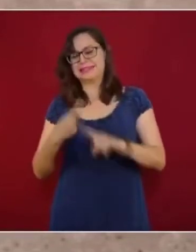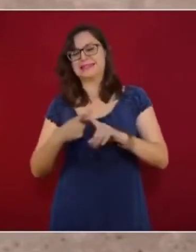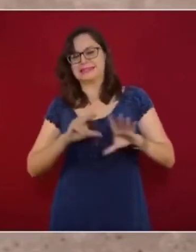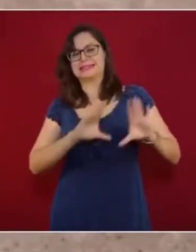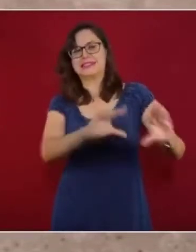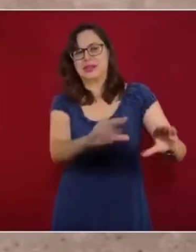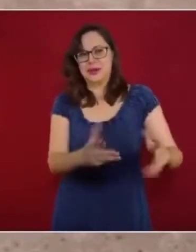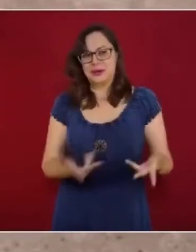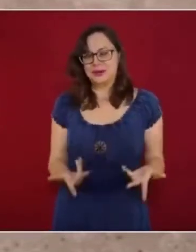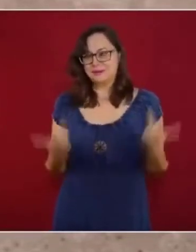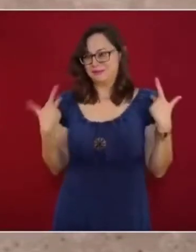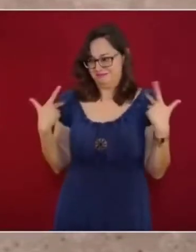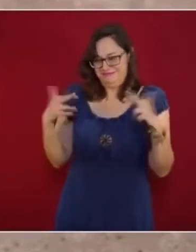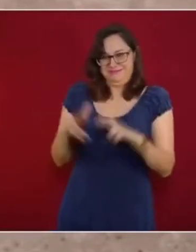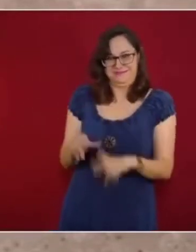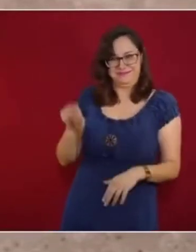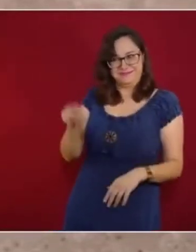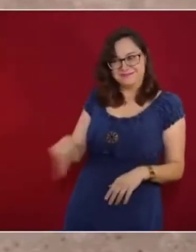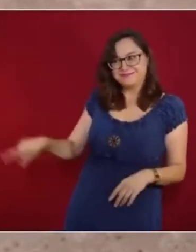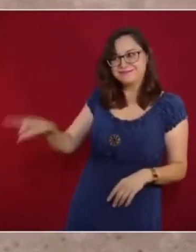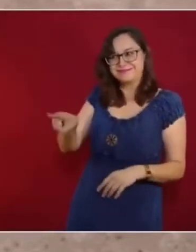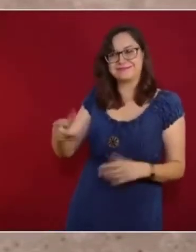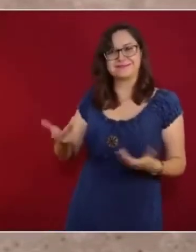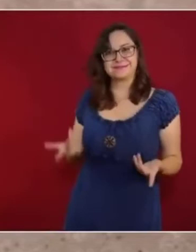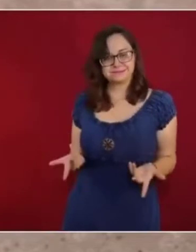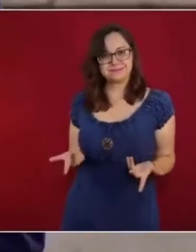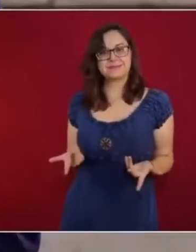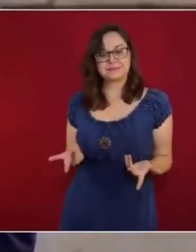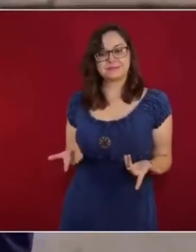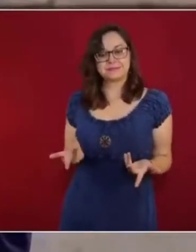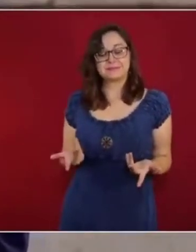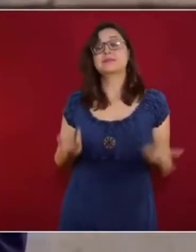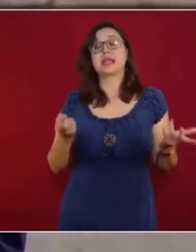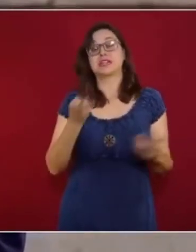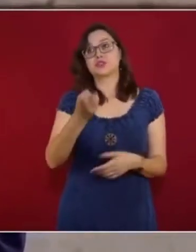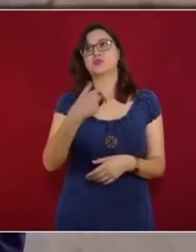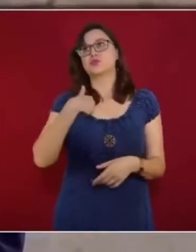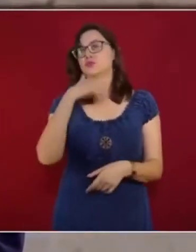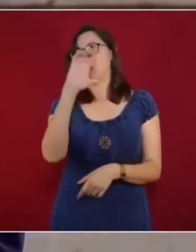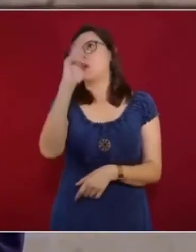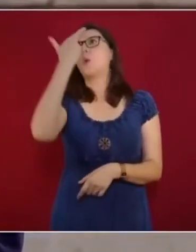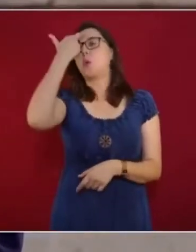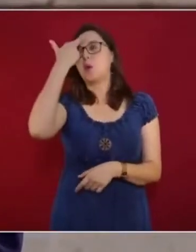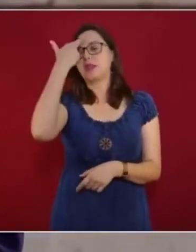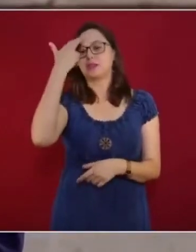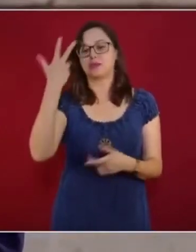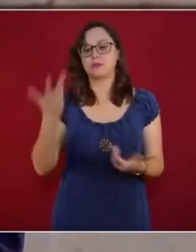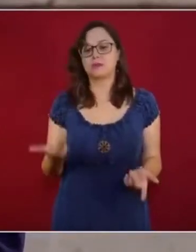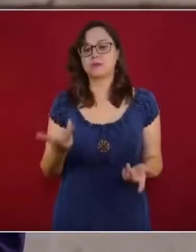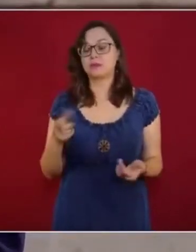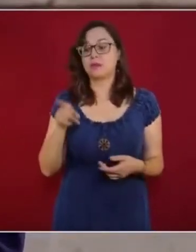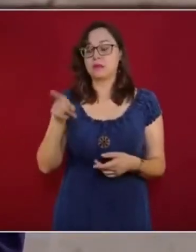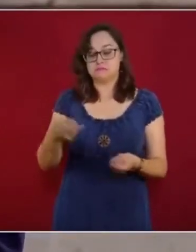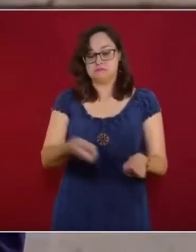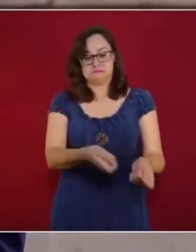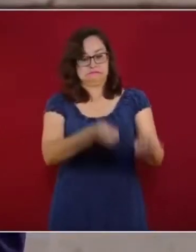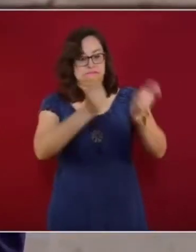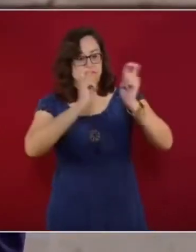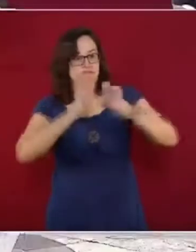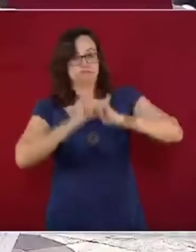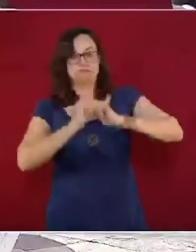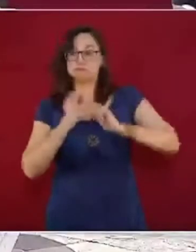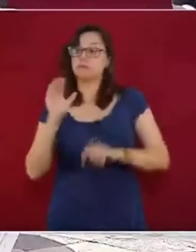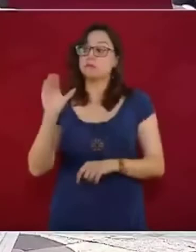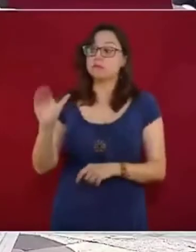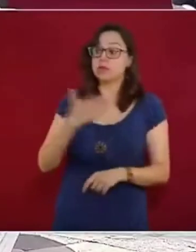yo recuerdo muchas palabras que me decía, lo primero que le voy a pedir, maestra, es que atienda a los maestros, que los